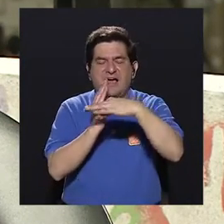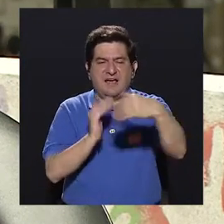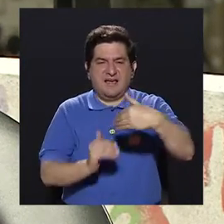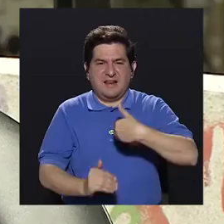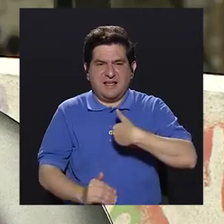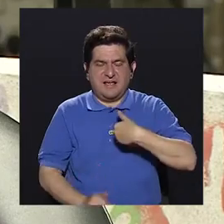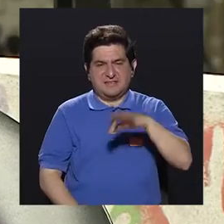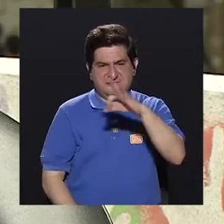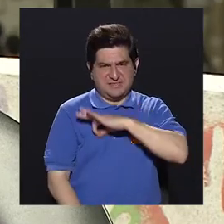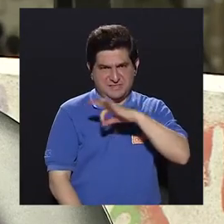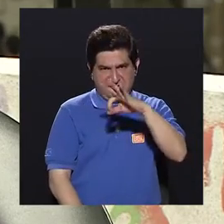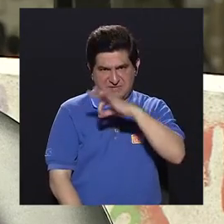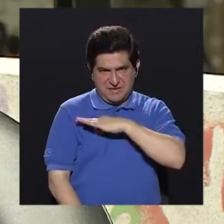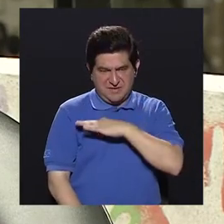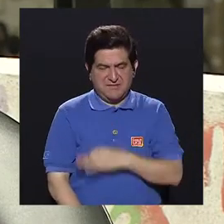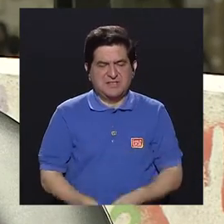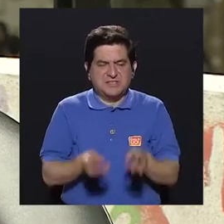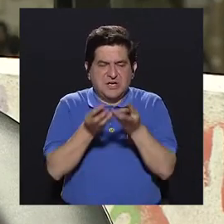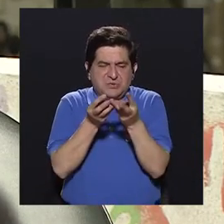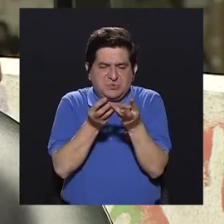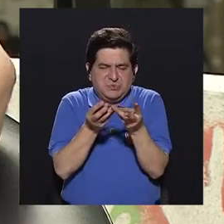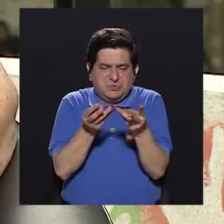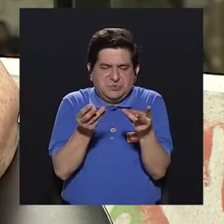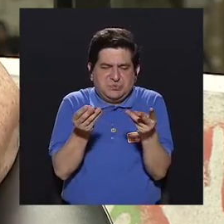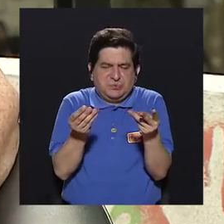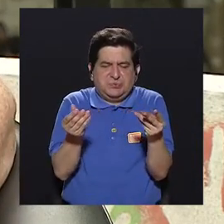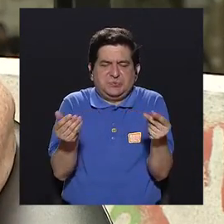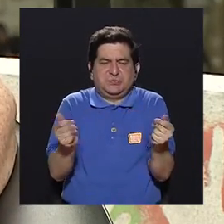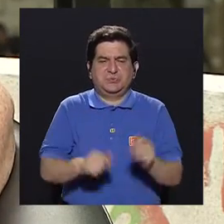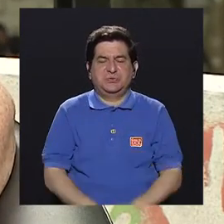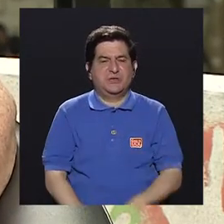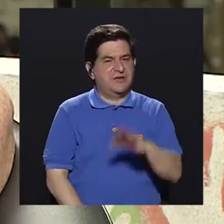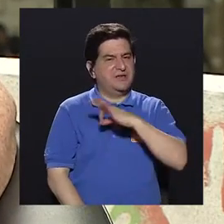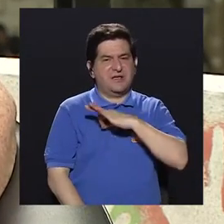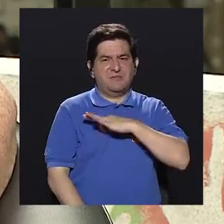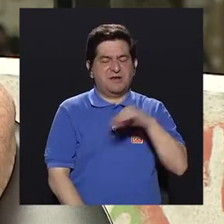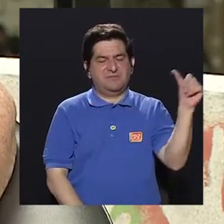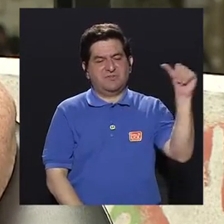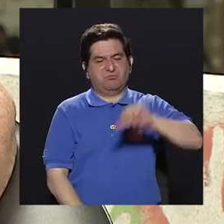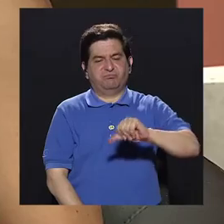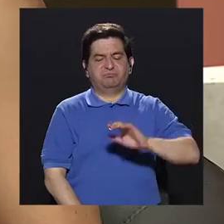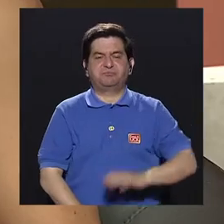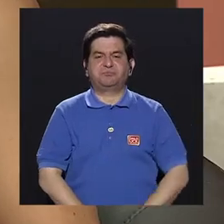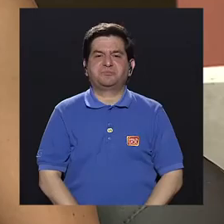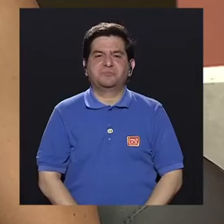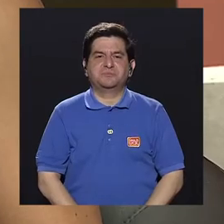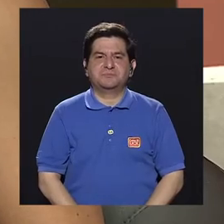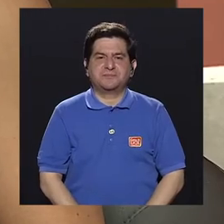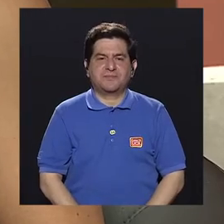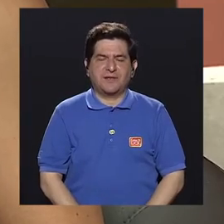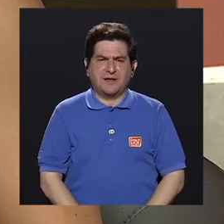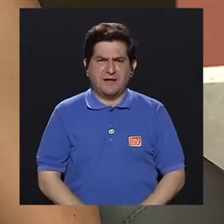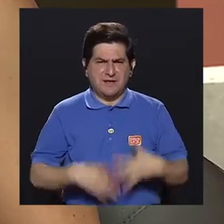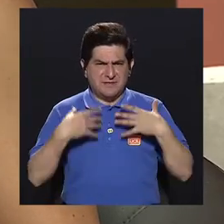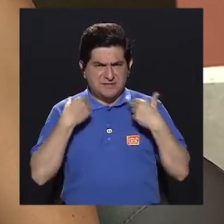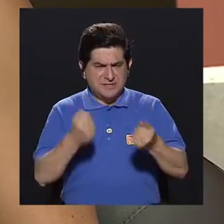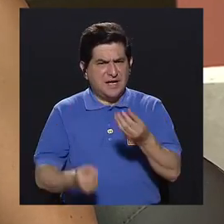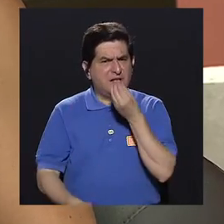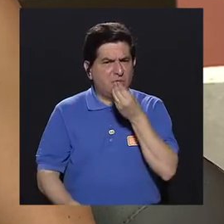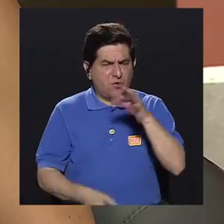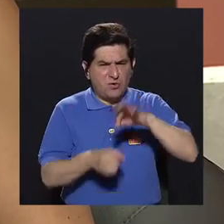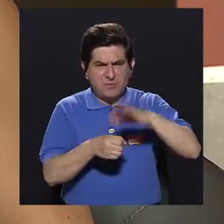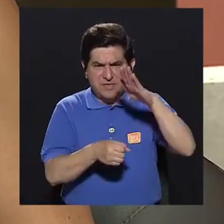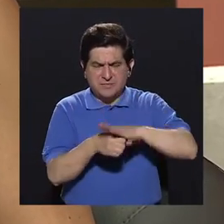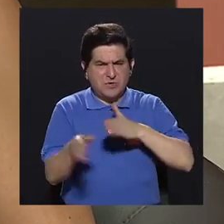que tiene, que son beneficiosas, se oxiden y ya se pierde el beneficio. Marcela, ¿es saludable comer